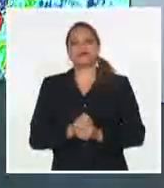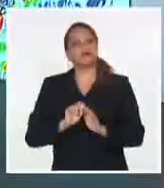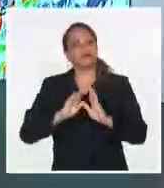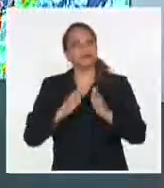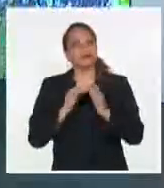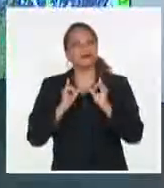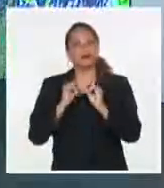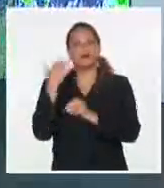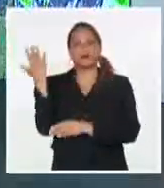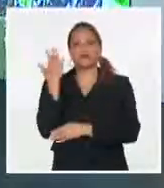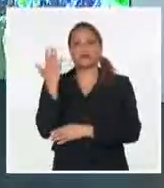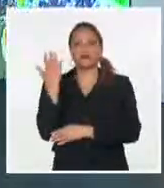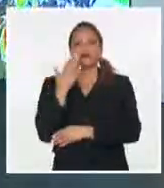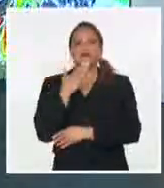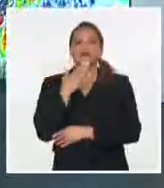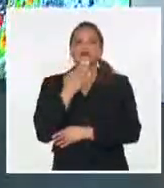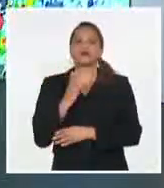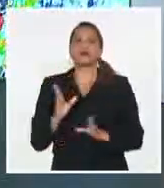les deseo que pasen un día muy feliz y hasta mañana